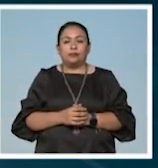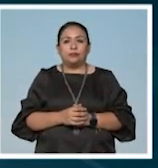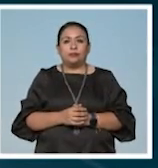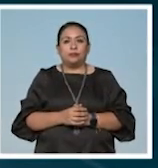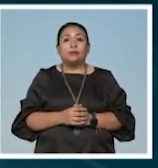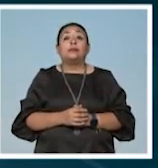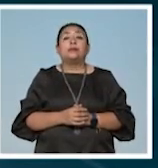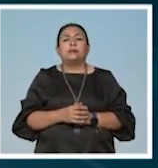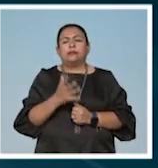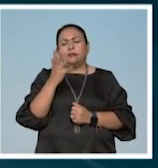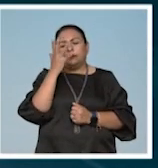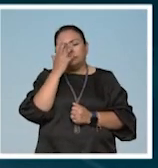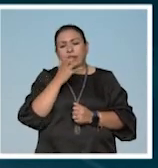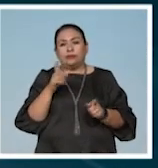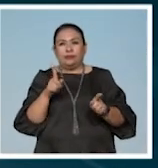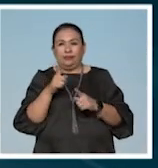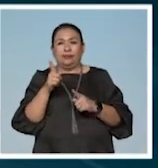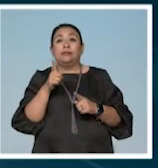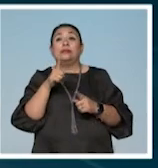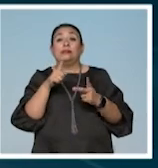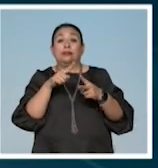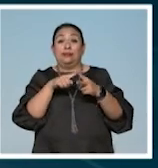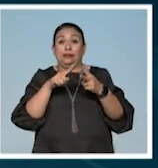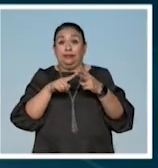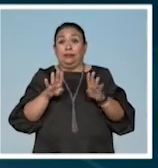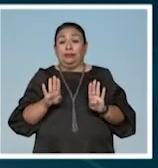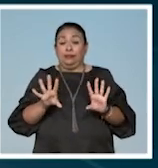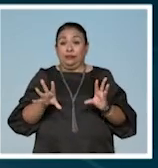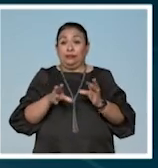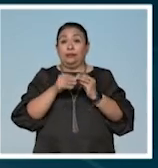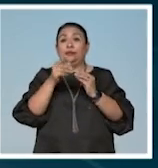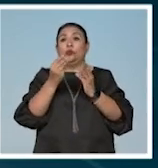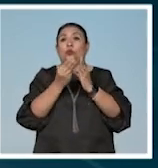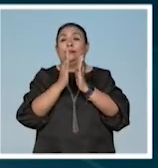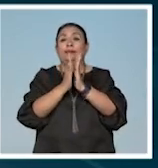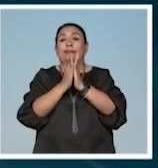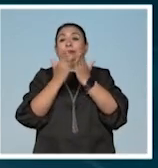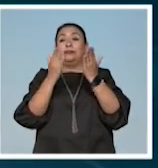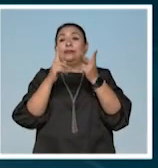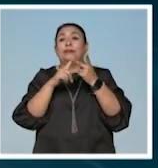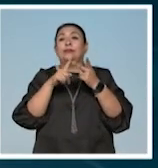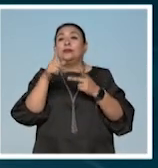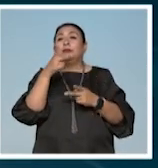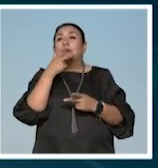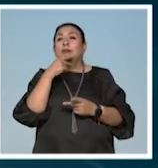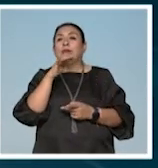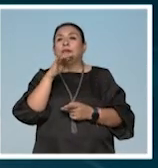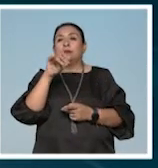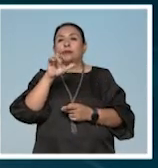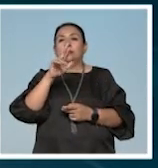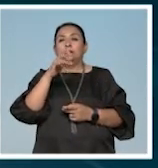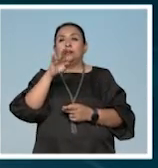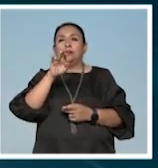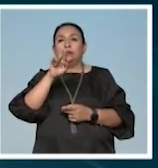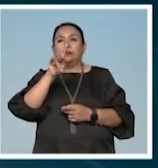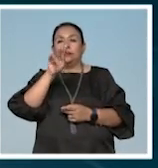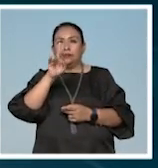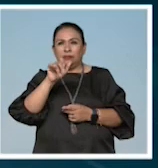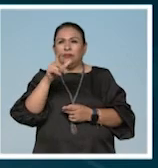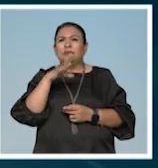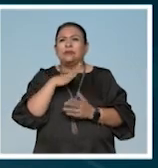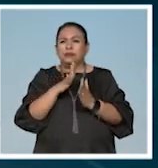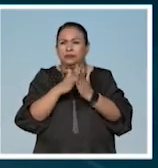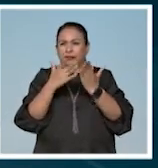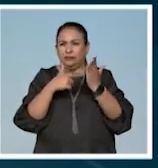La melancolía y la música culta son los elementos que conjuga en su nuevo libro el sociólogo y antropólogo Roger Bartra una